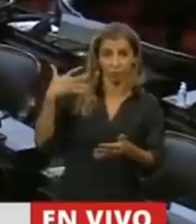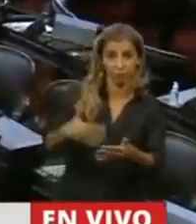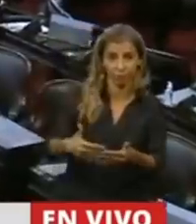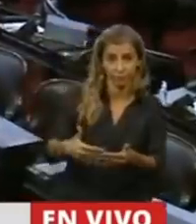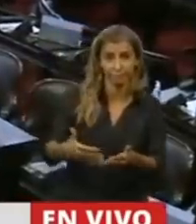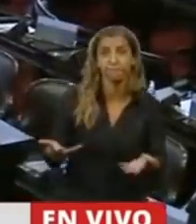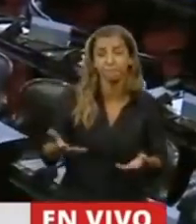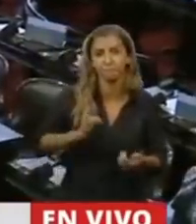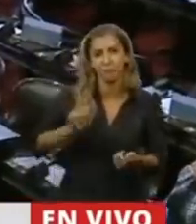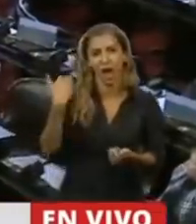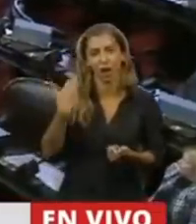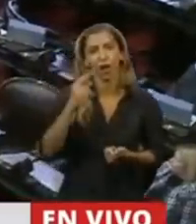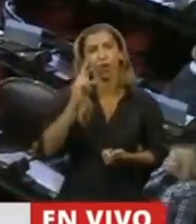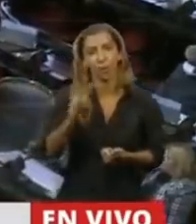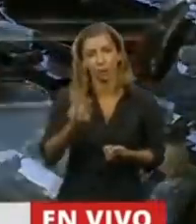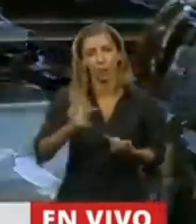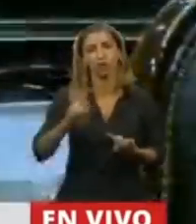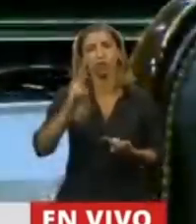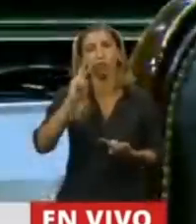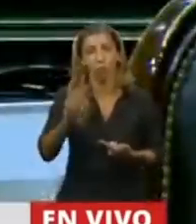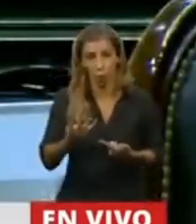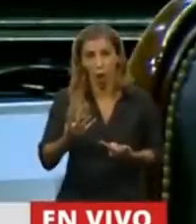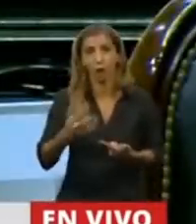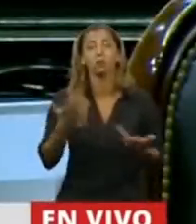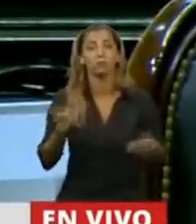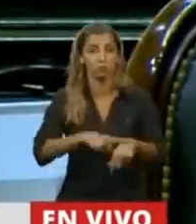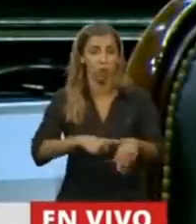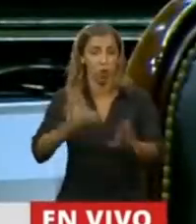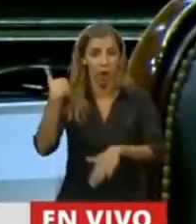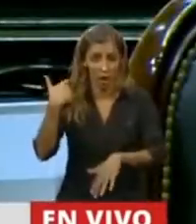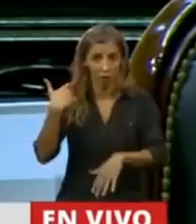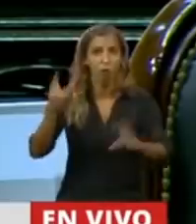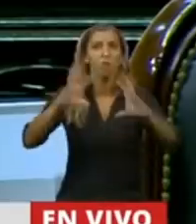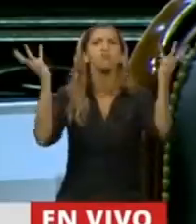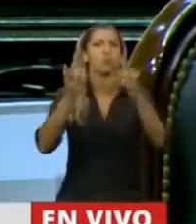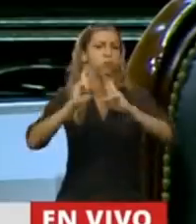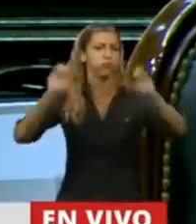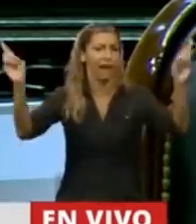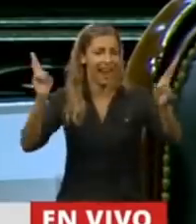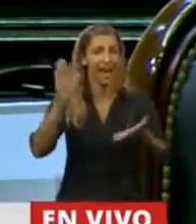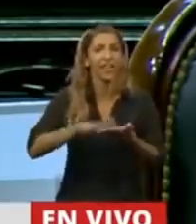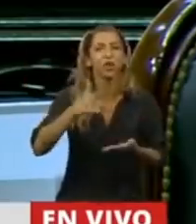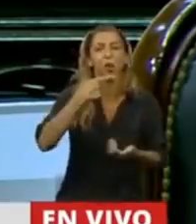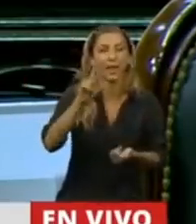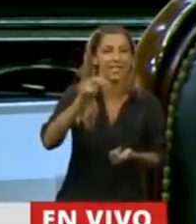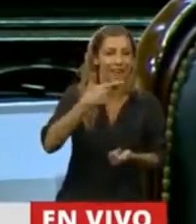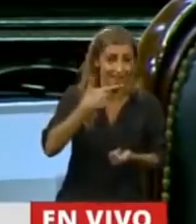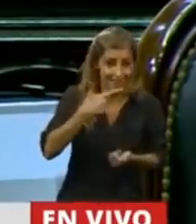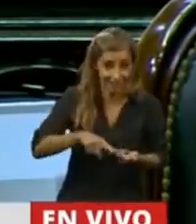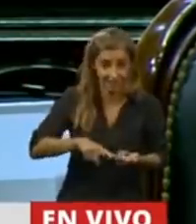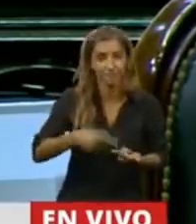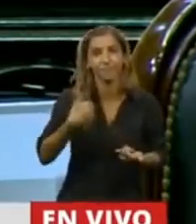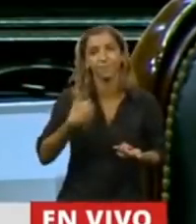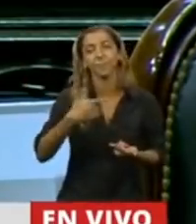2002, 2004, lo MES la declaró la alerta mundial sobre el SARS, el COV-1, la